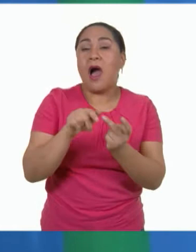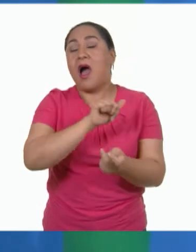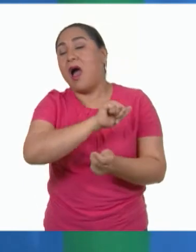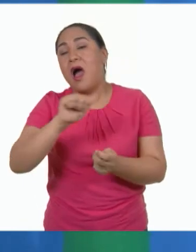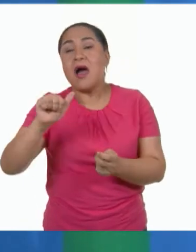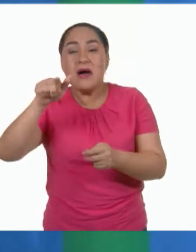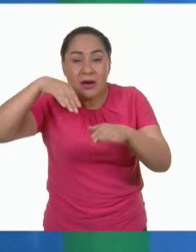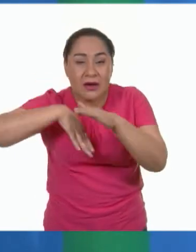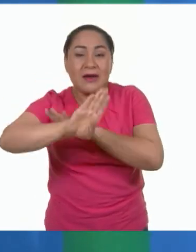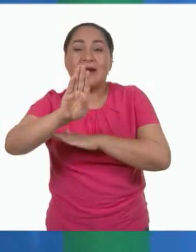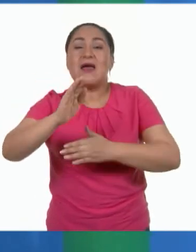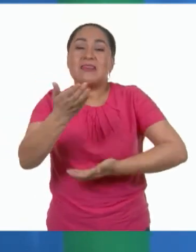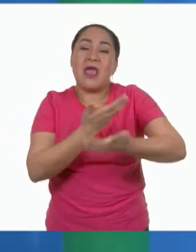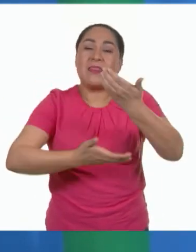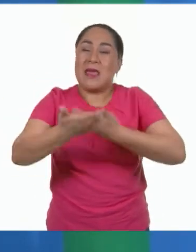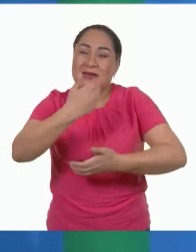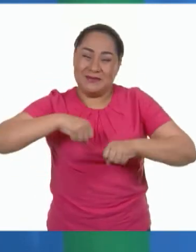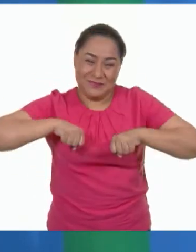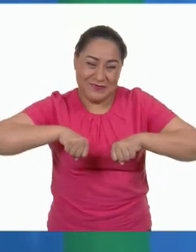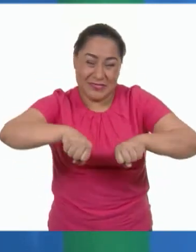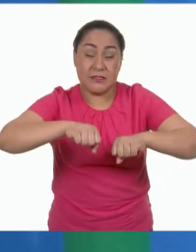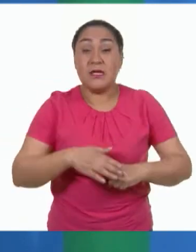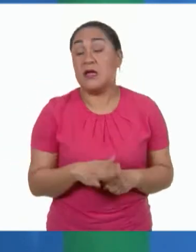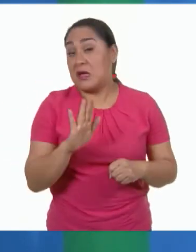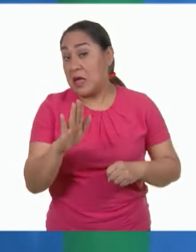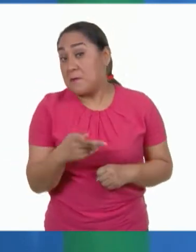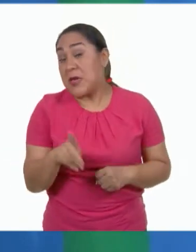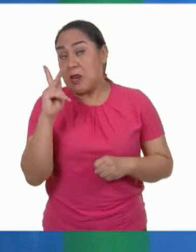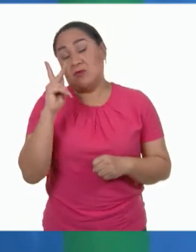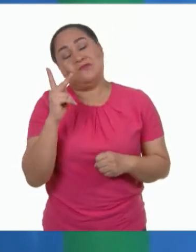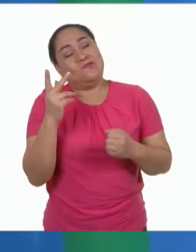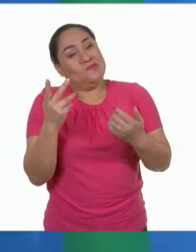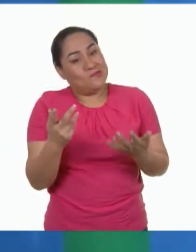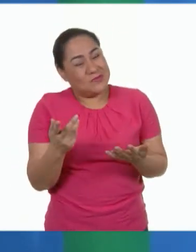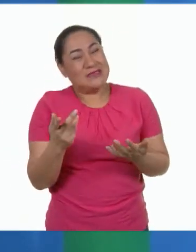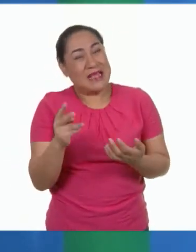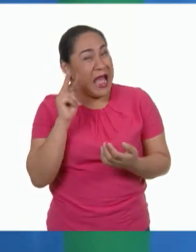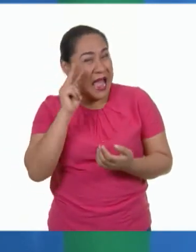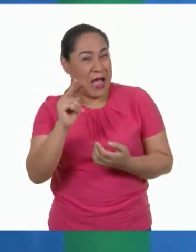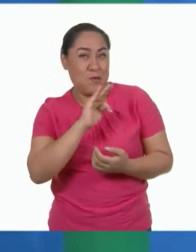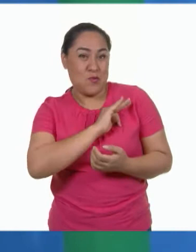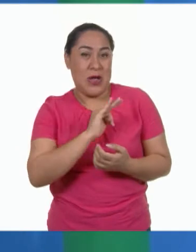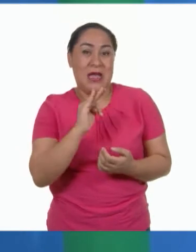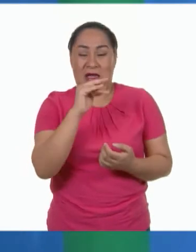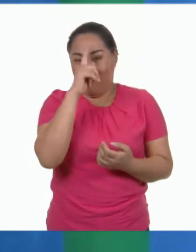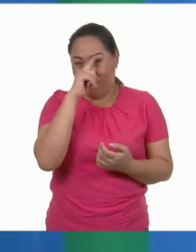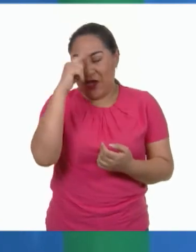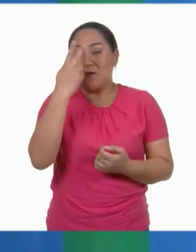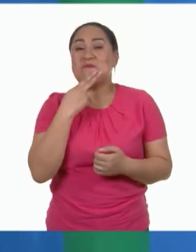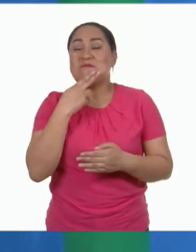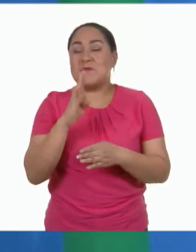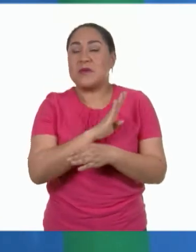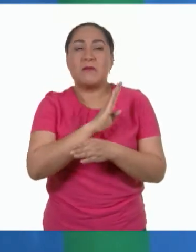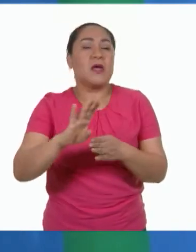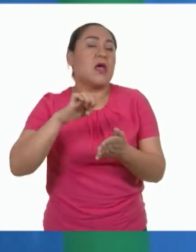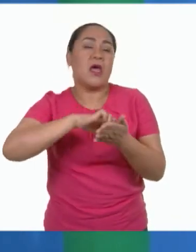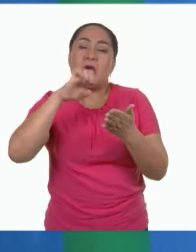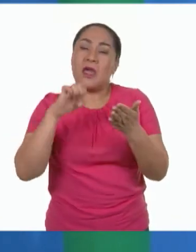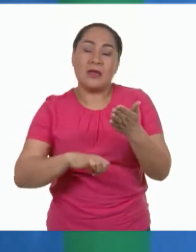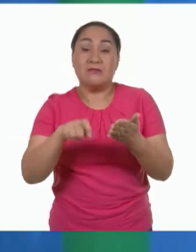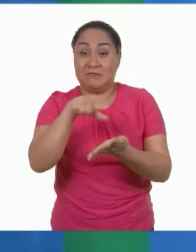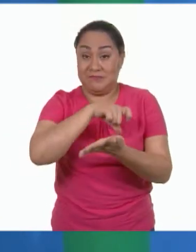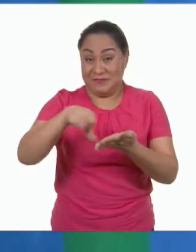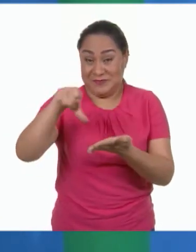en el supermercado. Sin embargo, los beneficios pueden verse fácilmente. Por ejemplo, en el caso del cereal, cuando lo